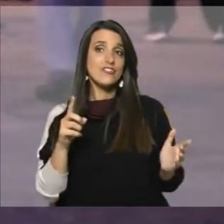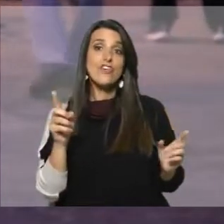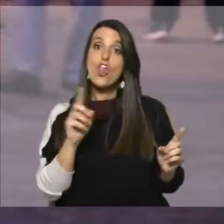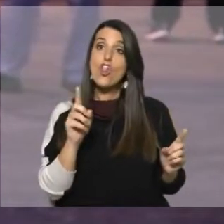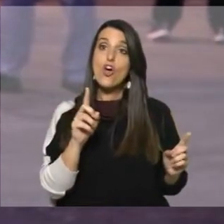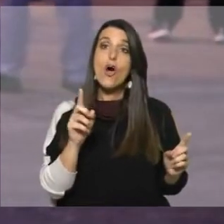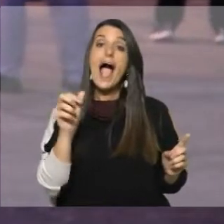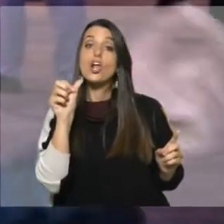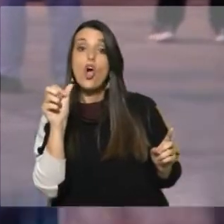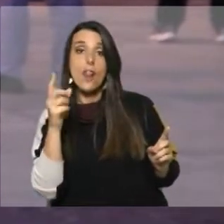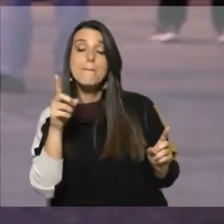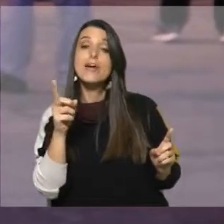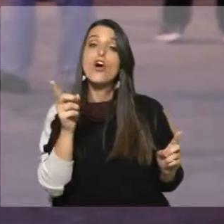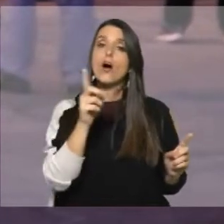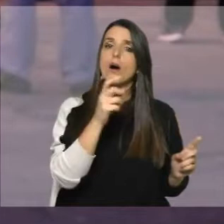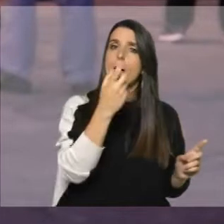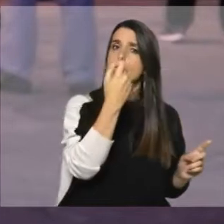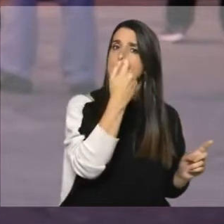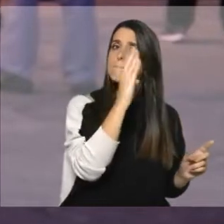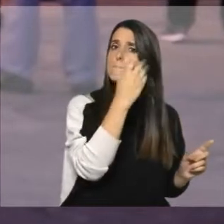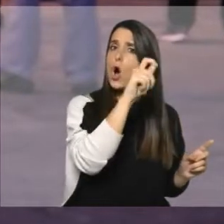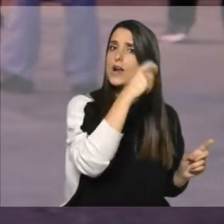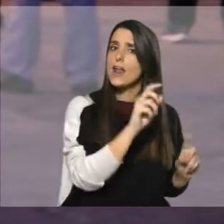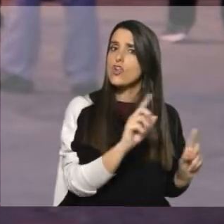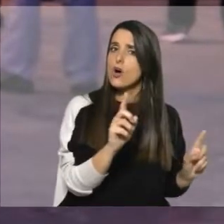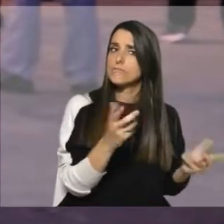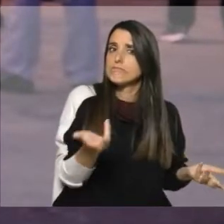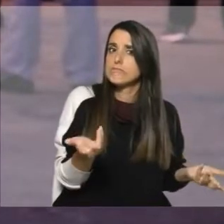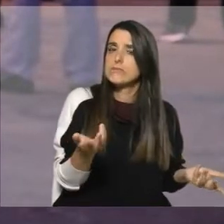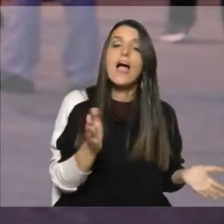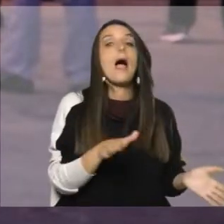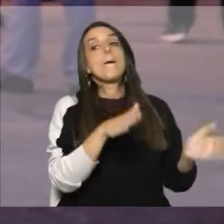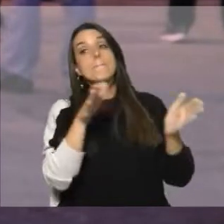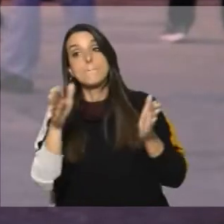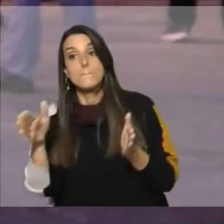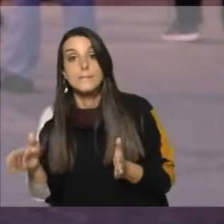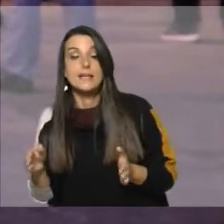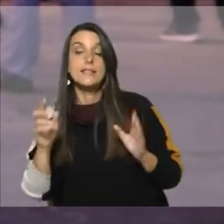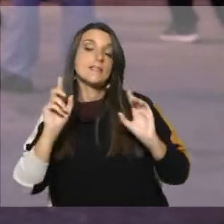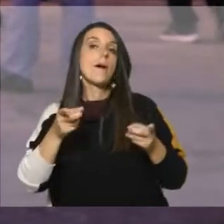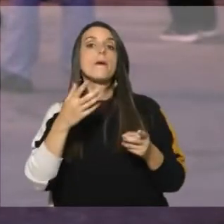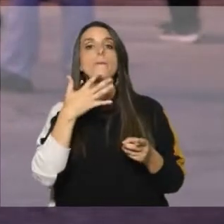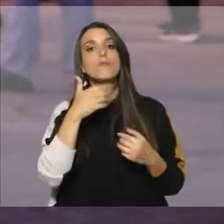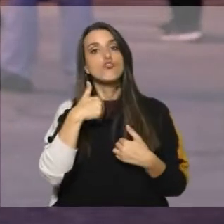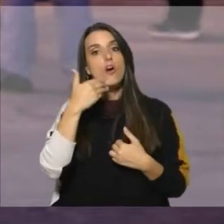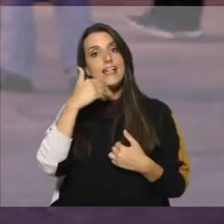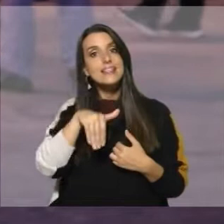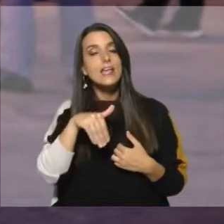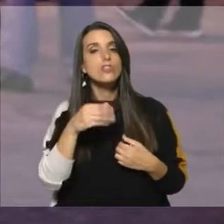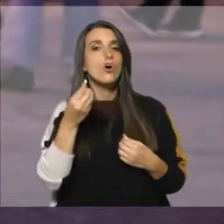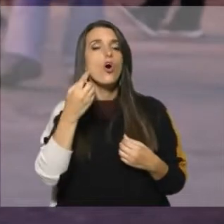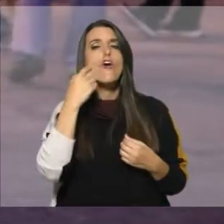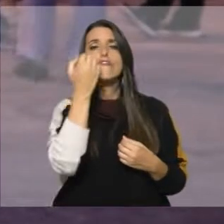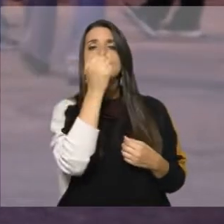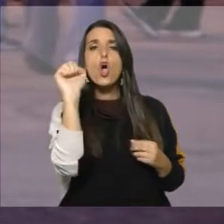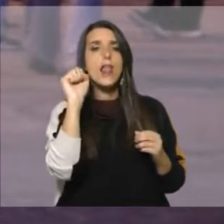privatización del PORGAN, entonces no aplica a este caso. Por otro lado, también entendemos que se viola el